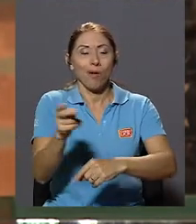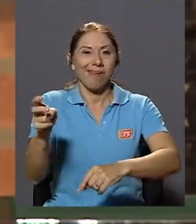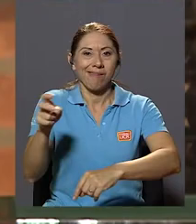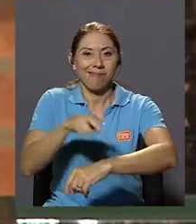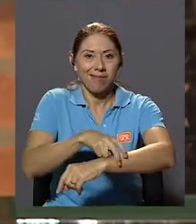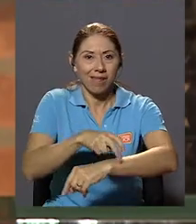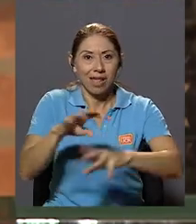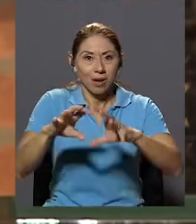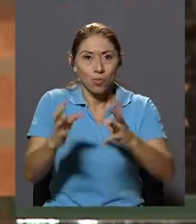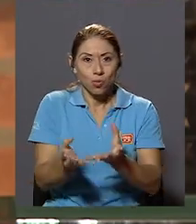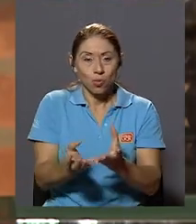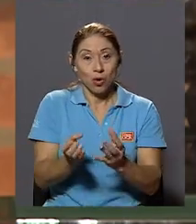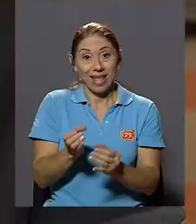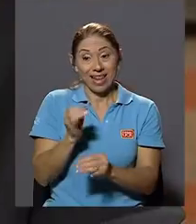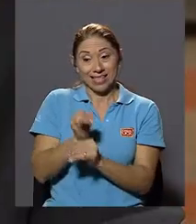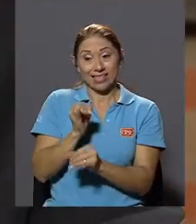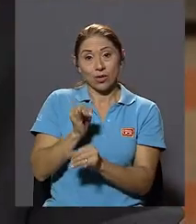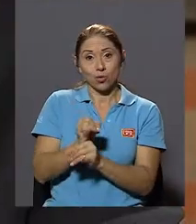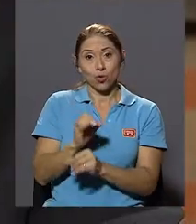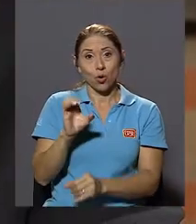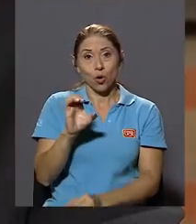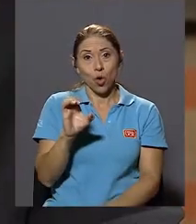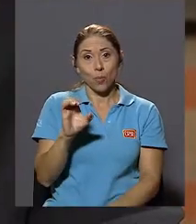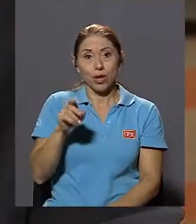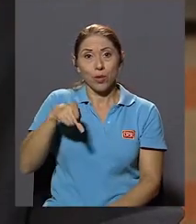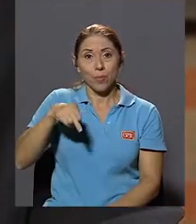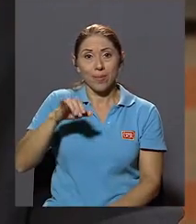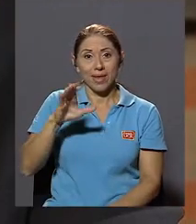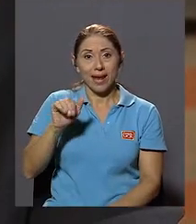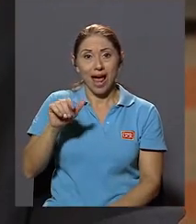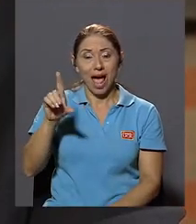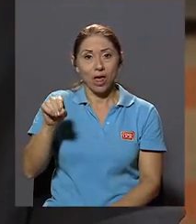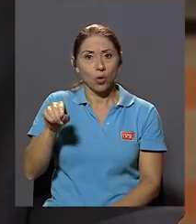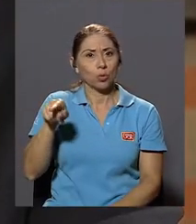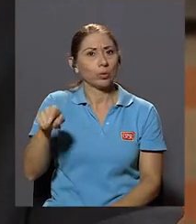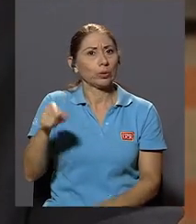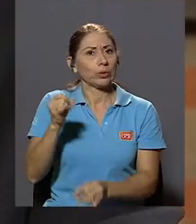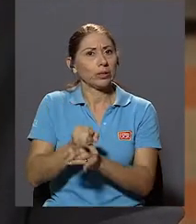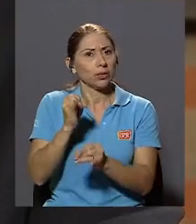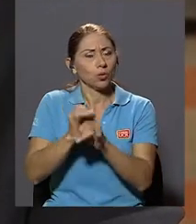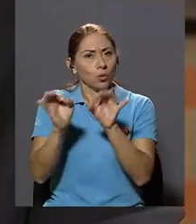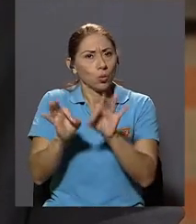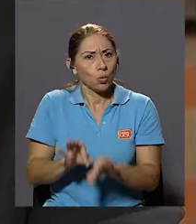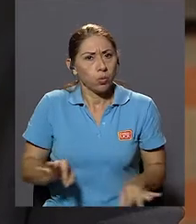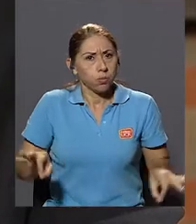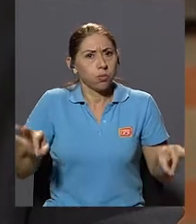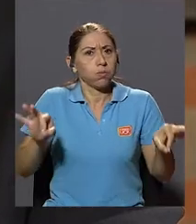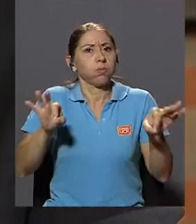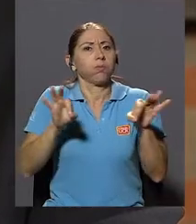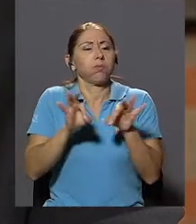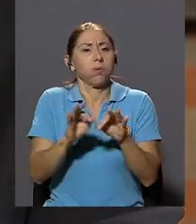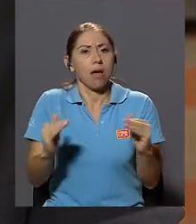un instituto Destacadísimo En la comunidad Internacional Precisamente Por